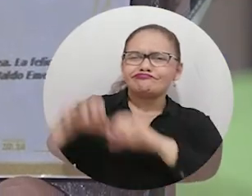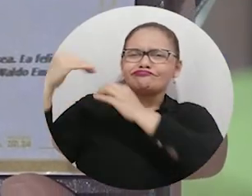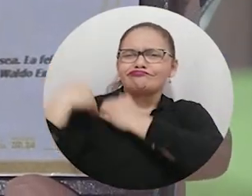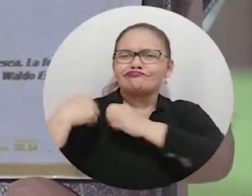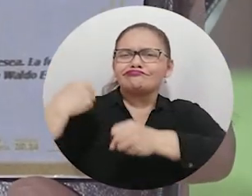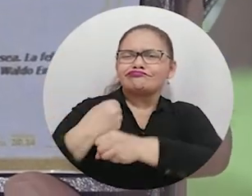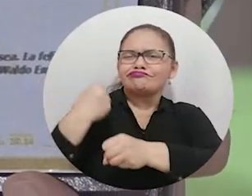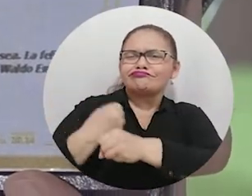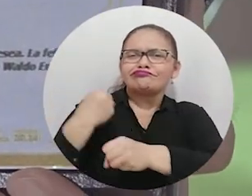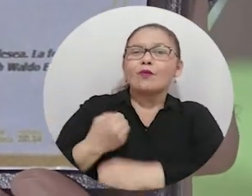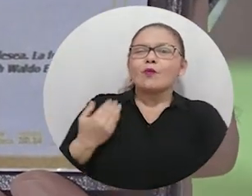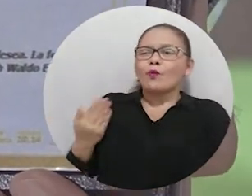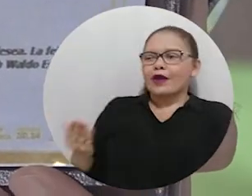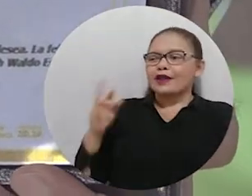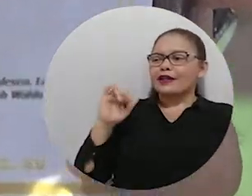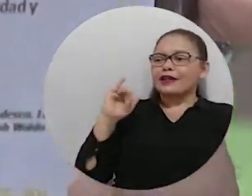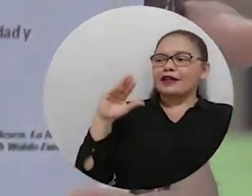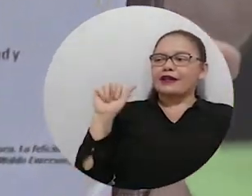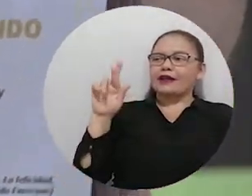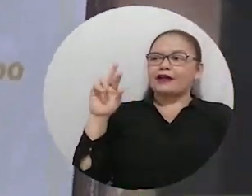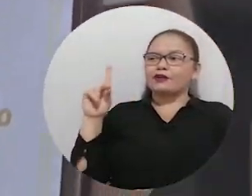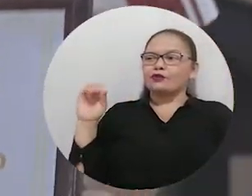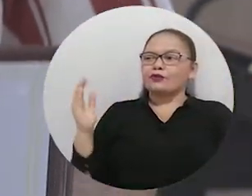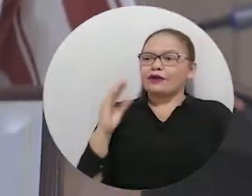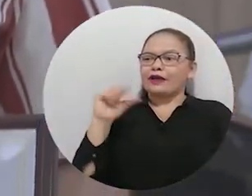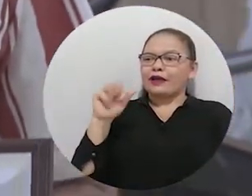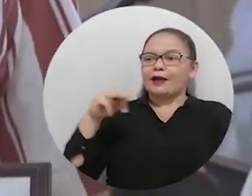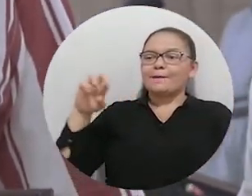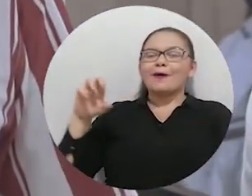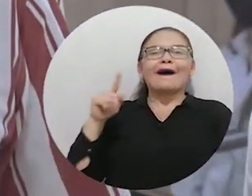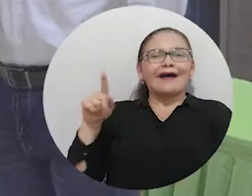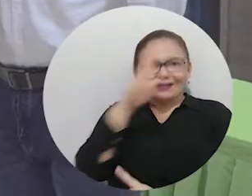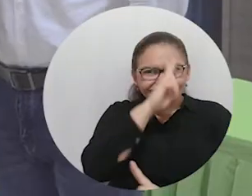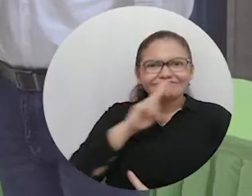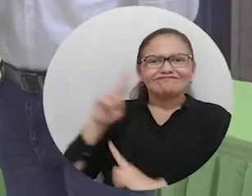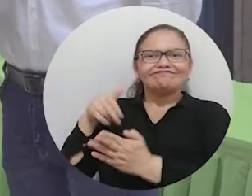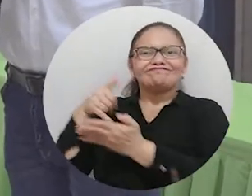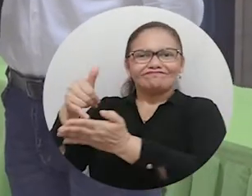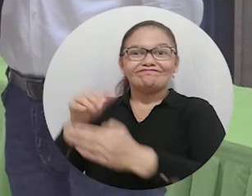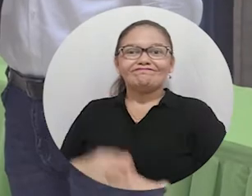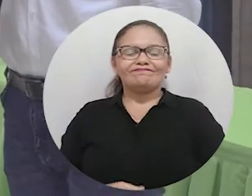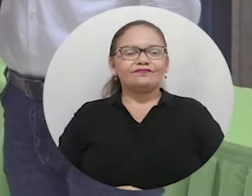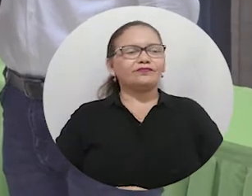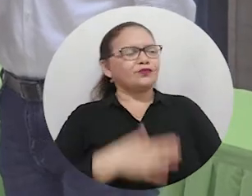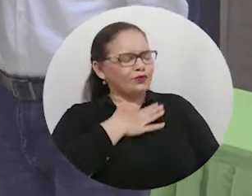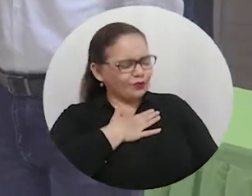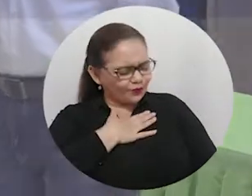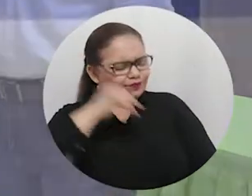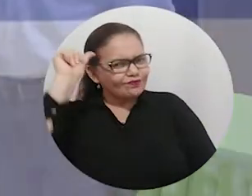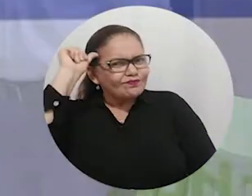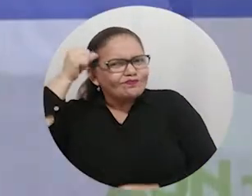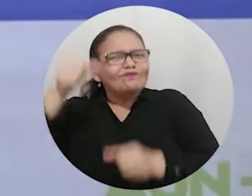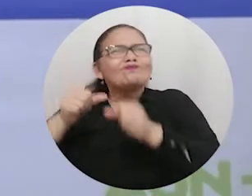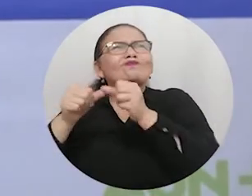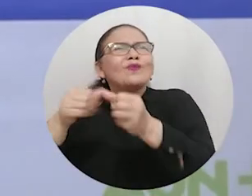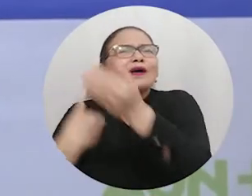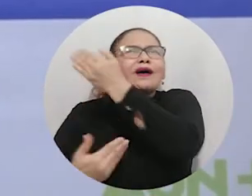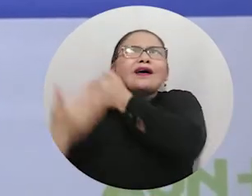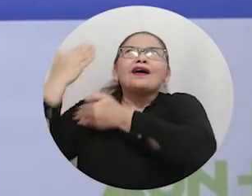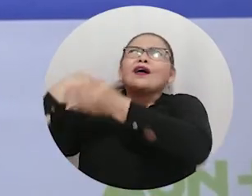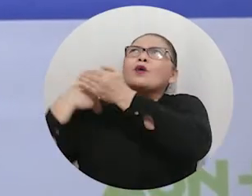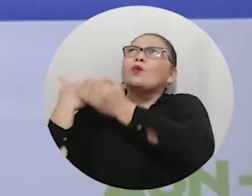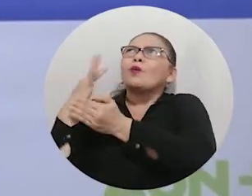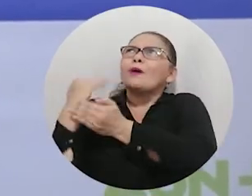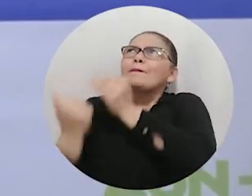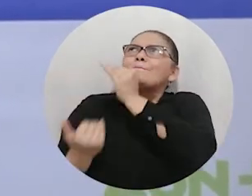responsabilidad y compromiso, el doctor Ricardo Campo fue uno de los distinguidos de la emblemática jornada. Llegué a la